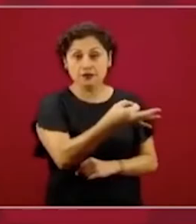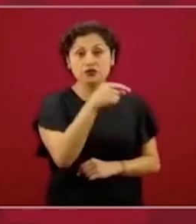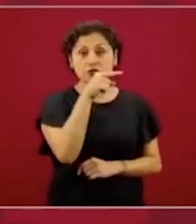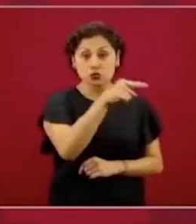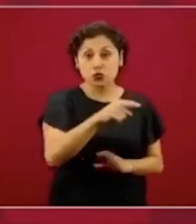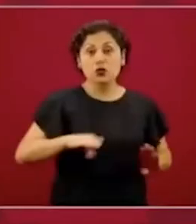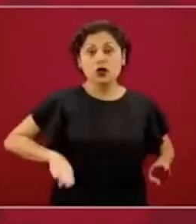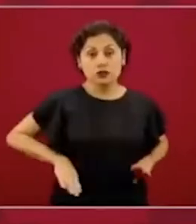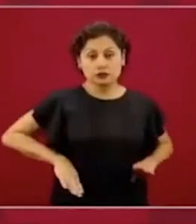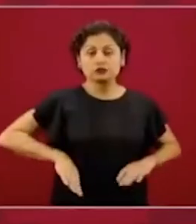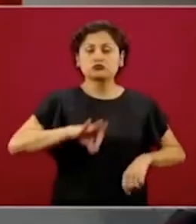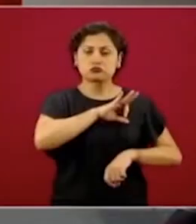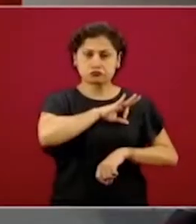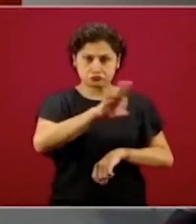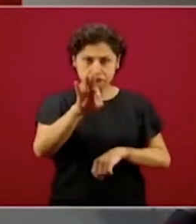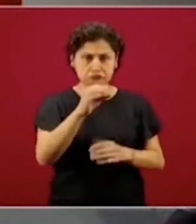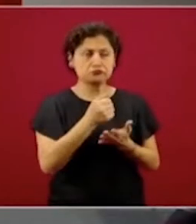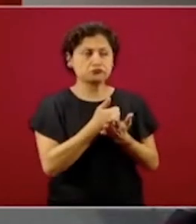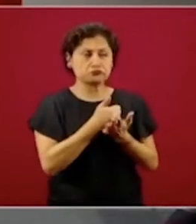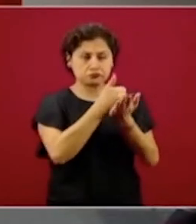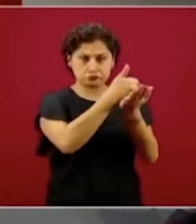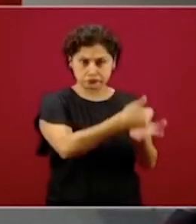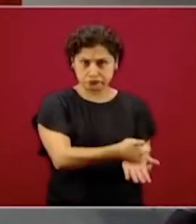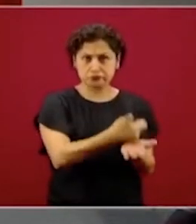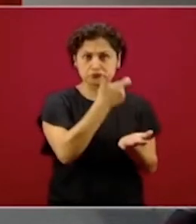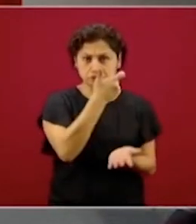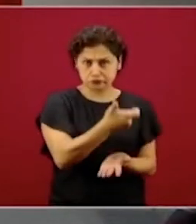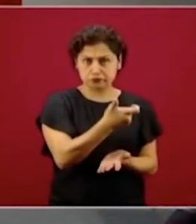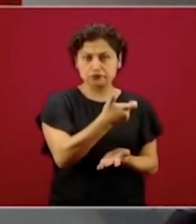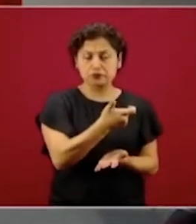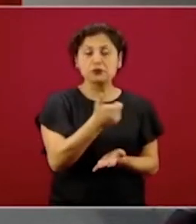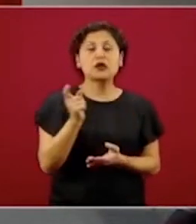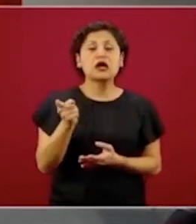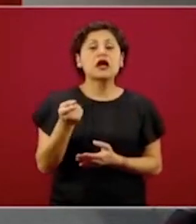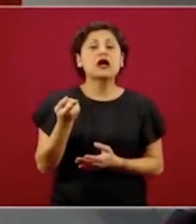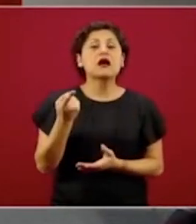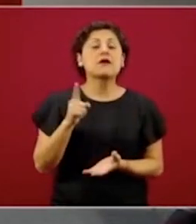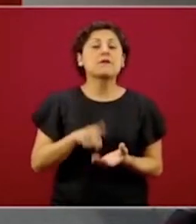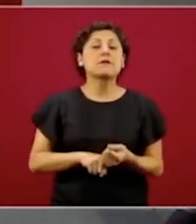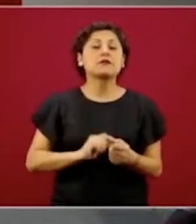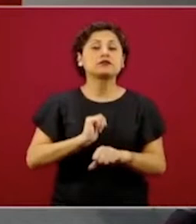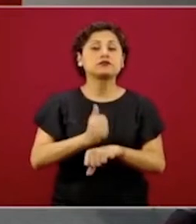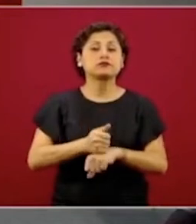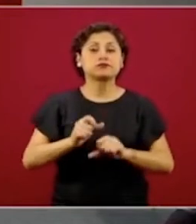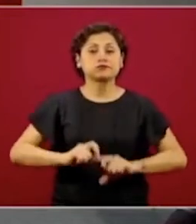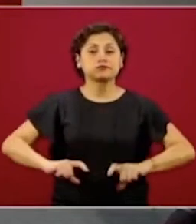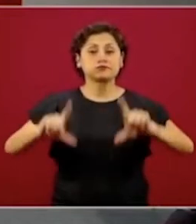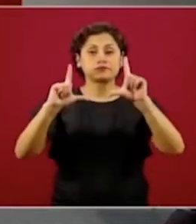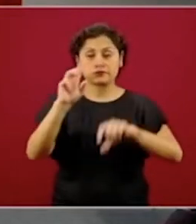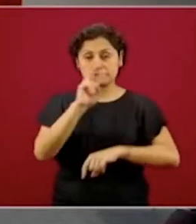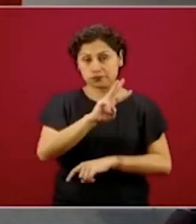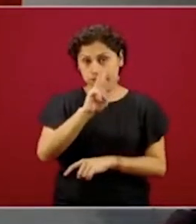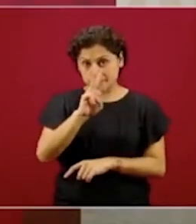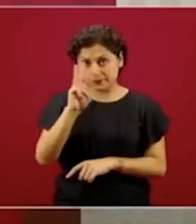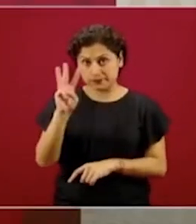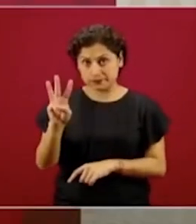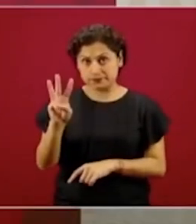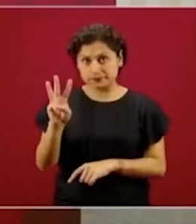apoyo. Se puso en marcha una plataforma electrónica y la respuesta fue que